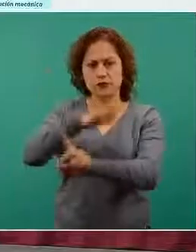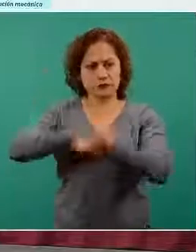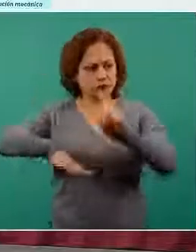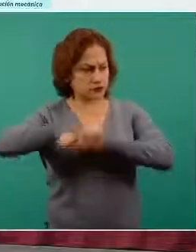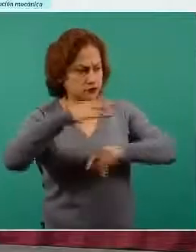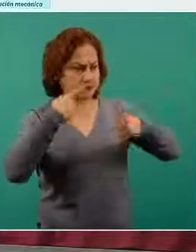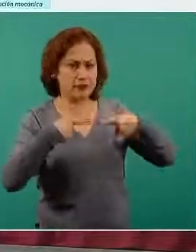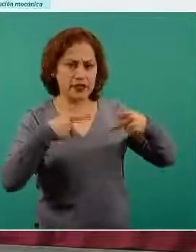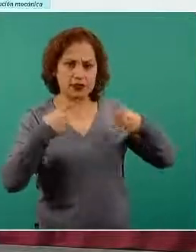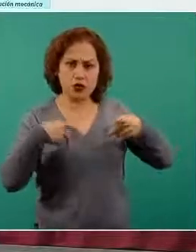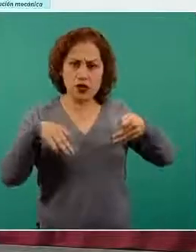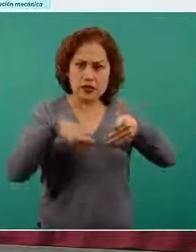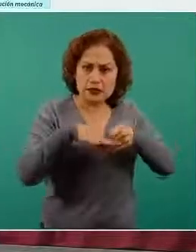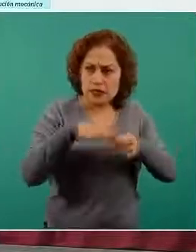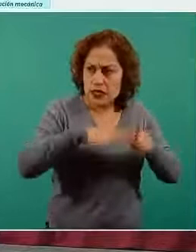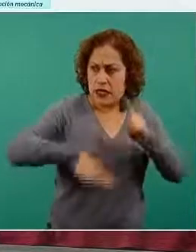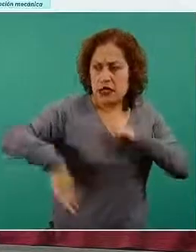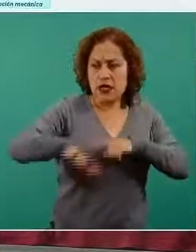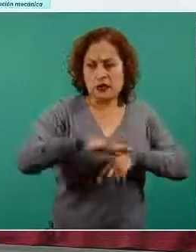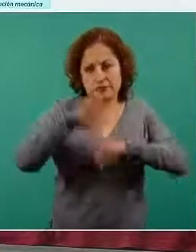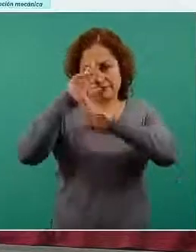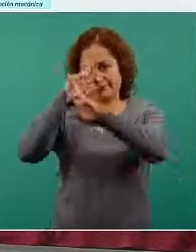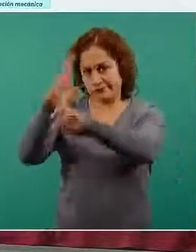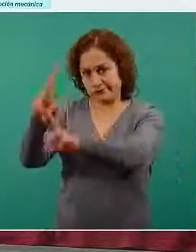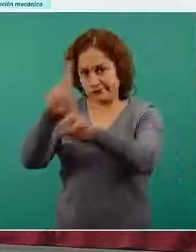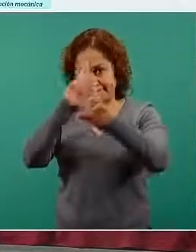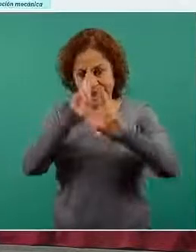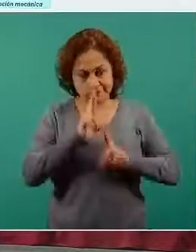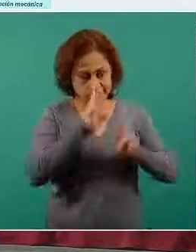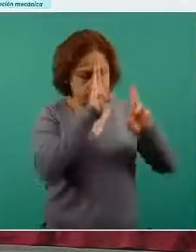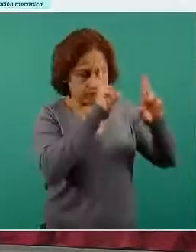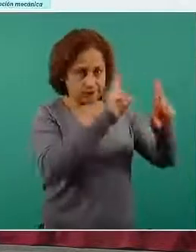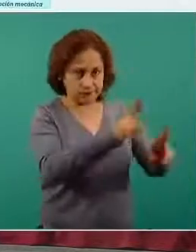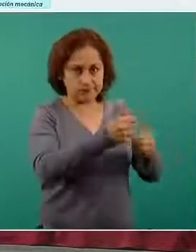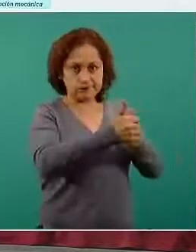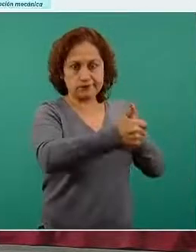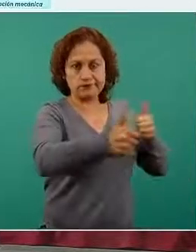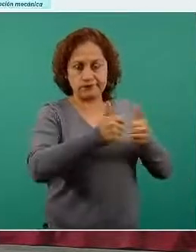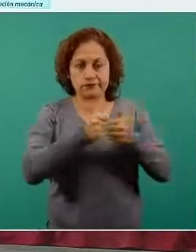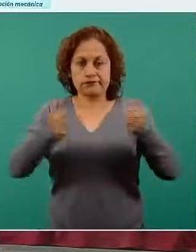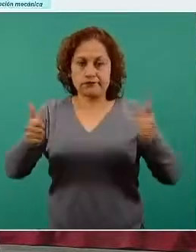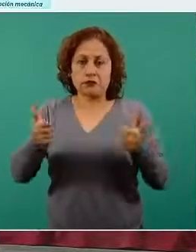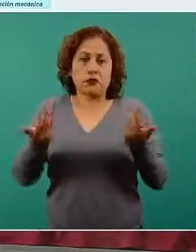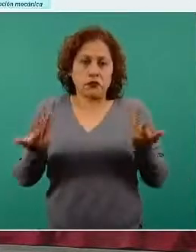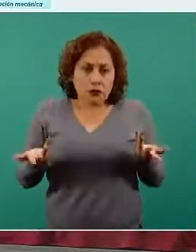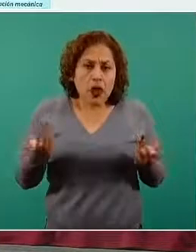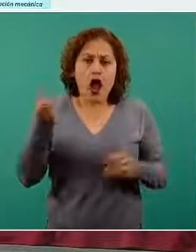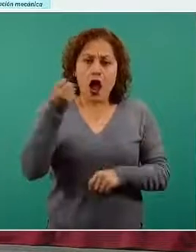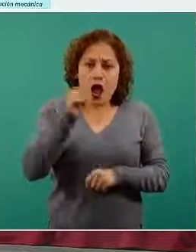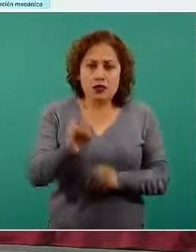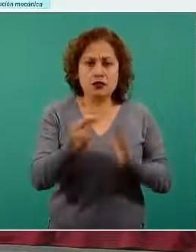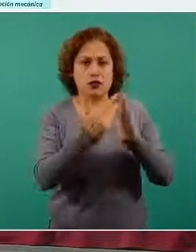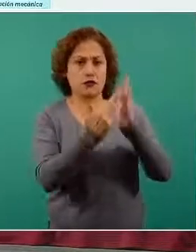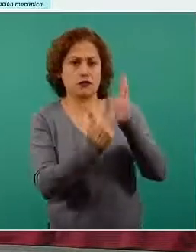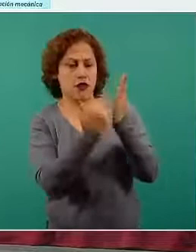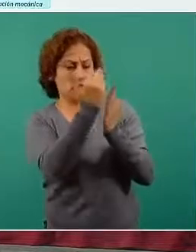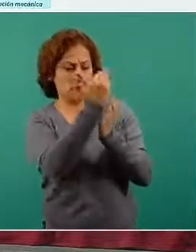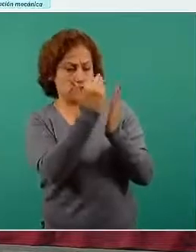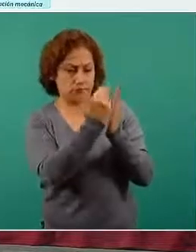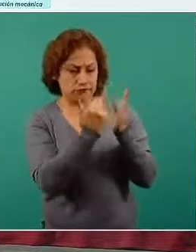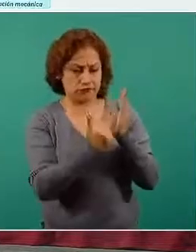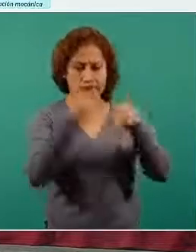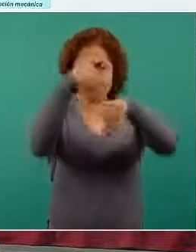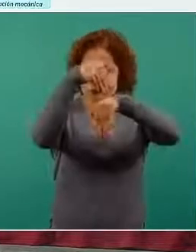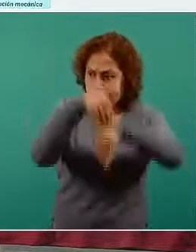entorno social, así podremos retomar nuestras actividades socioeconómicas sin que esto represente un